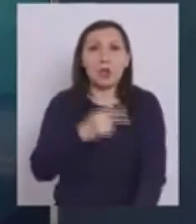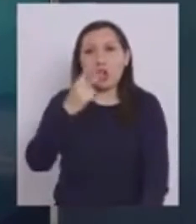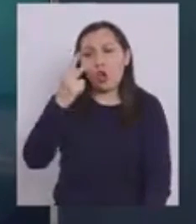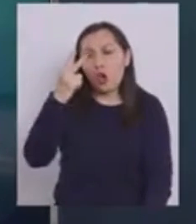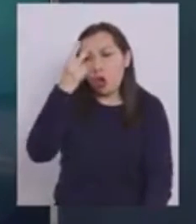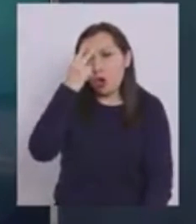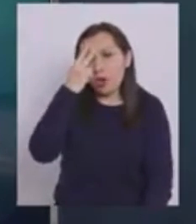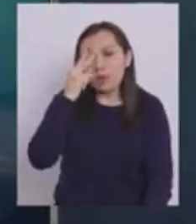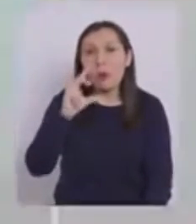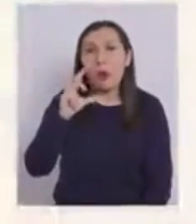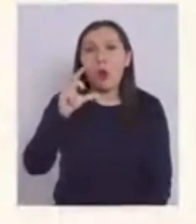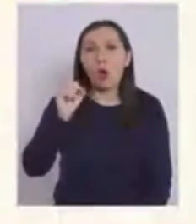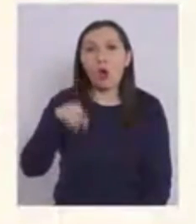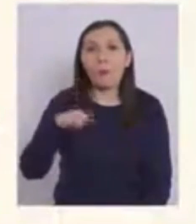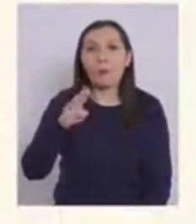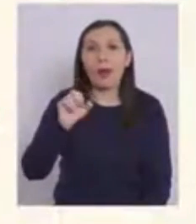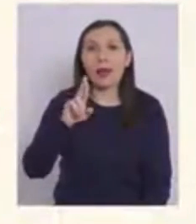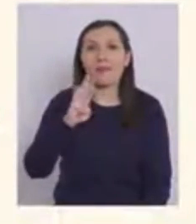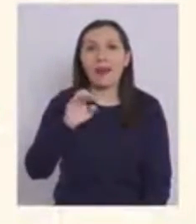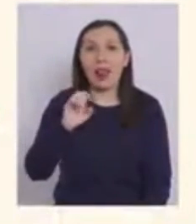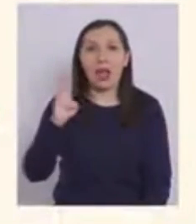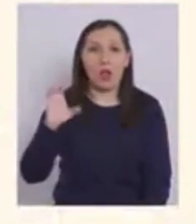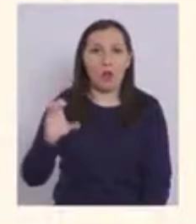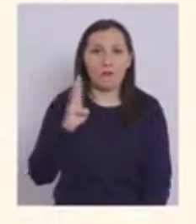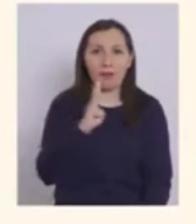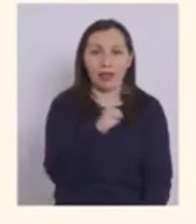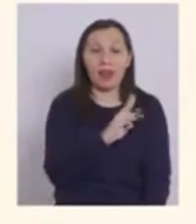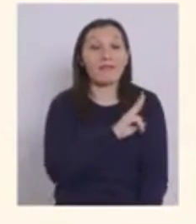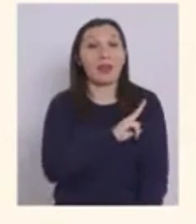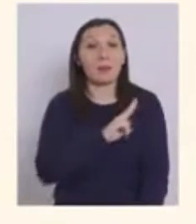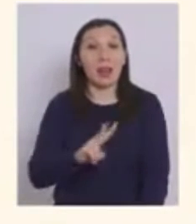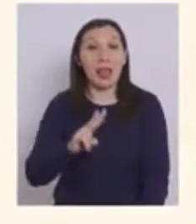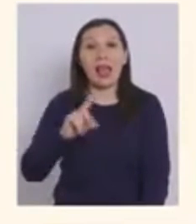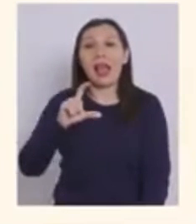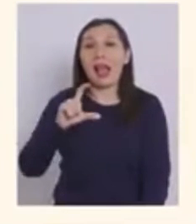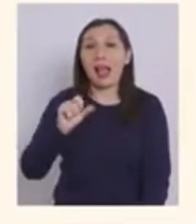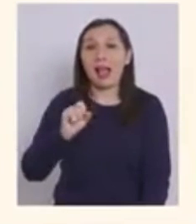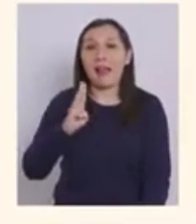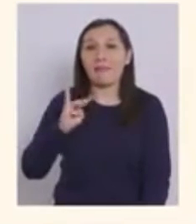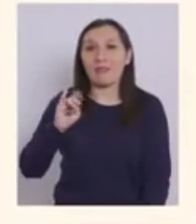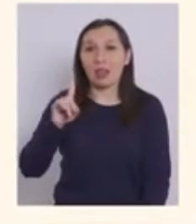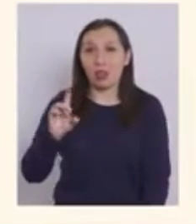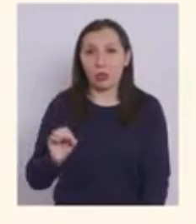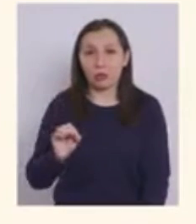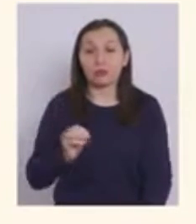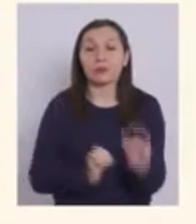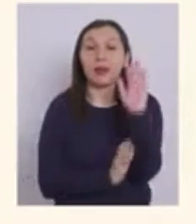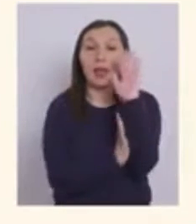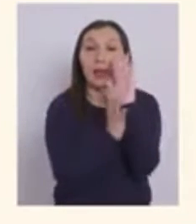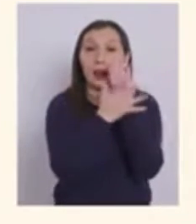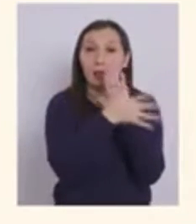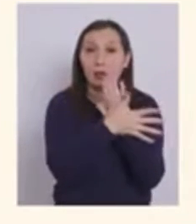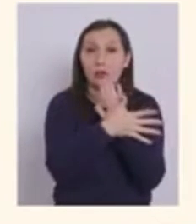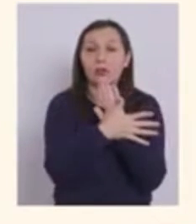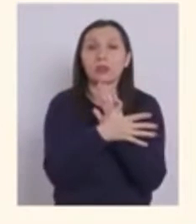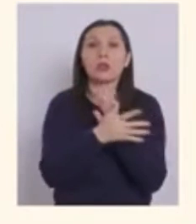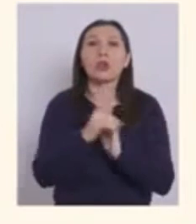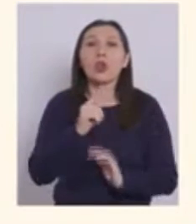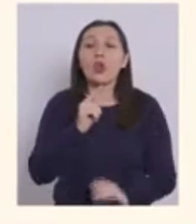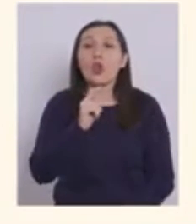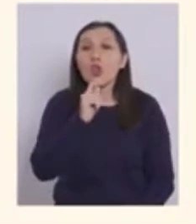Coquimbo Con Barbalá En la región de Valparaíso, Cabildo En la región de Araucanía,